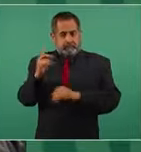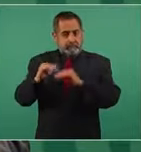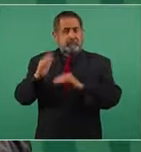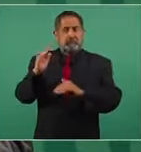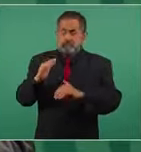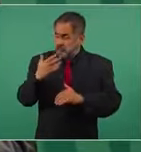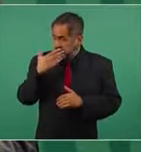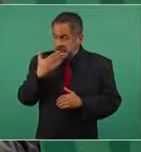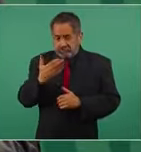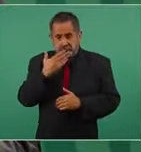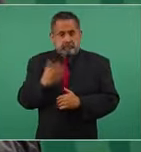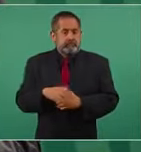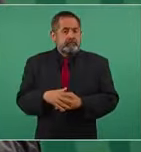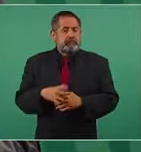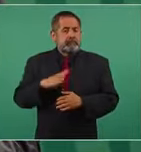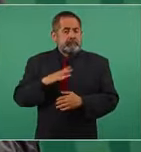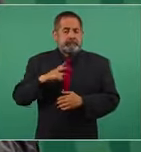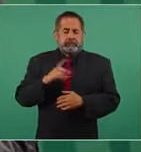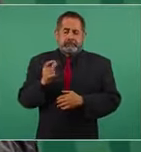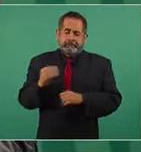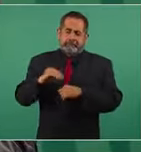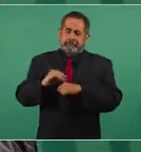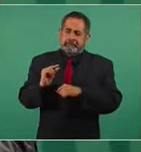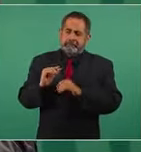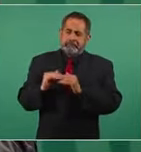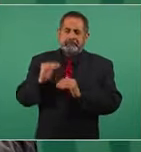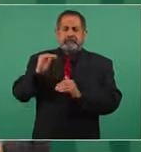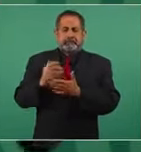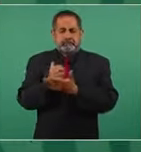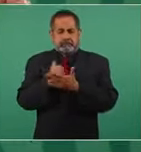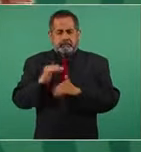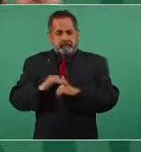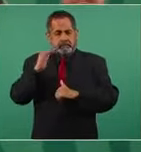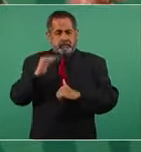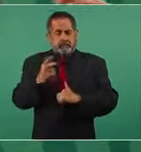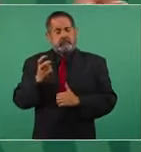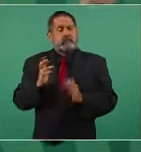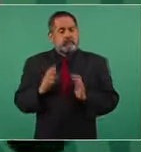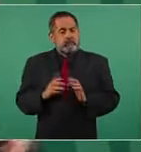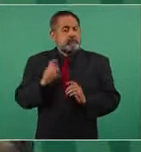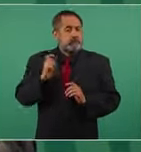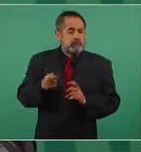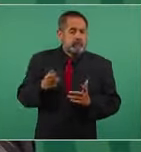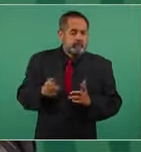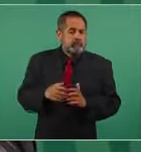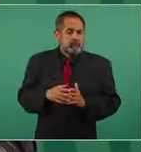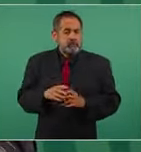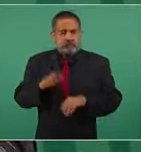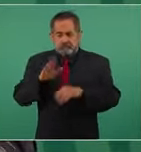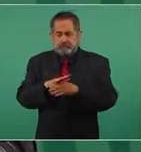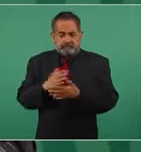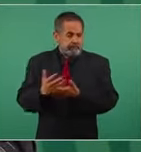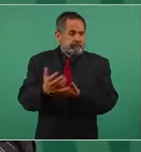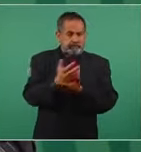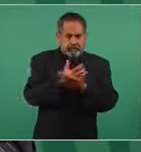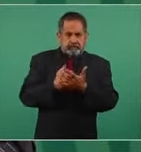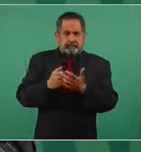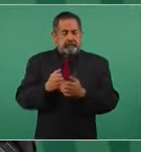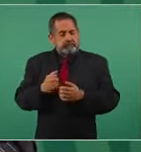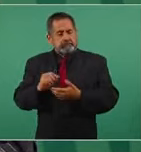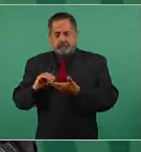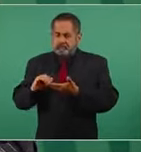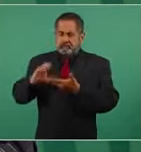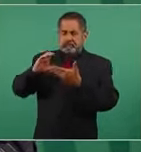hay un excedente. Esto nos significa más ingresos